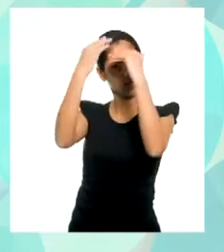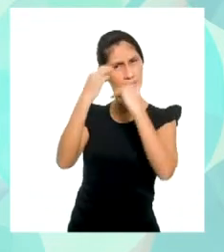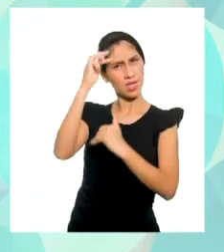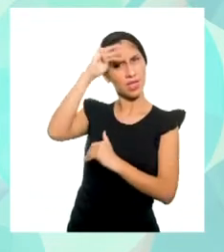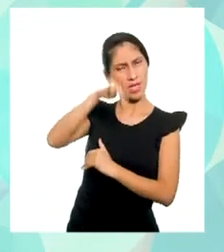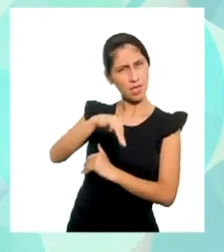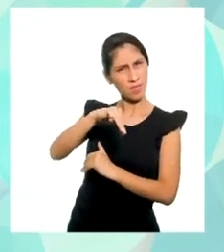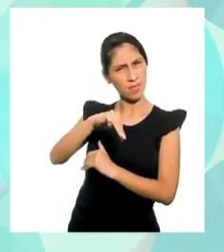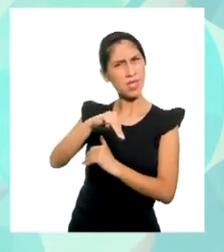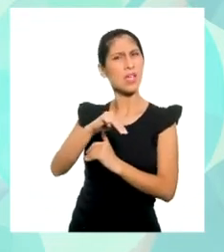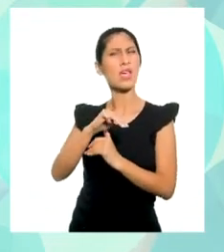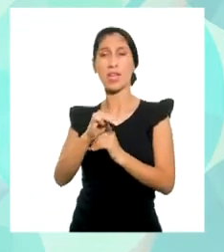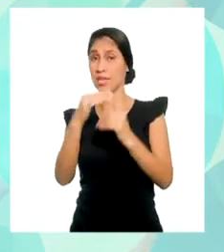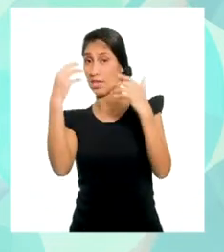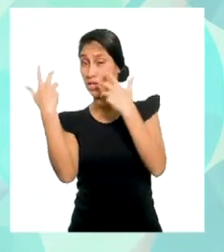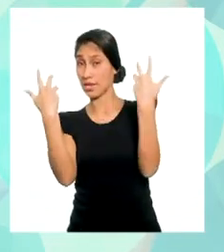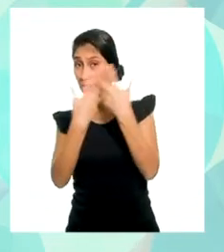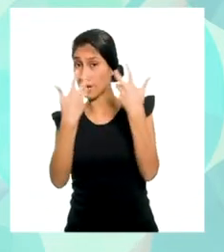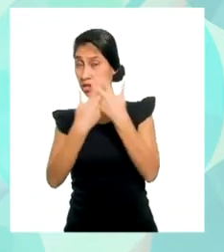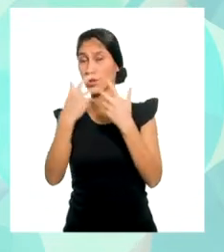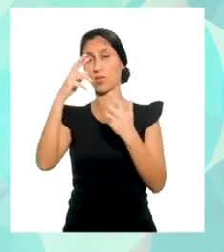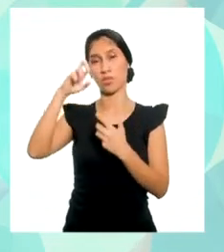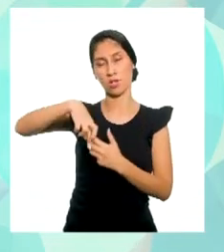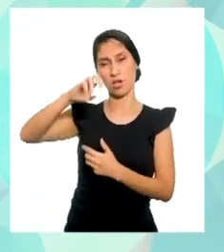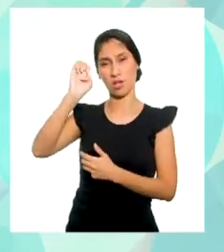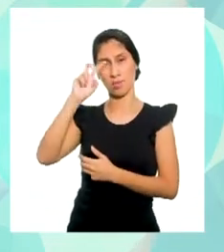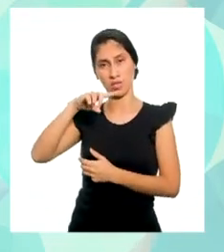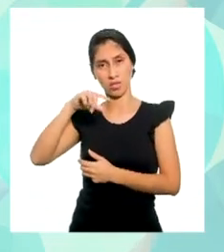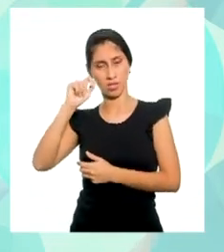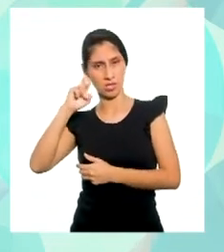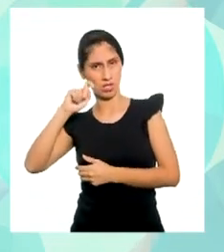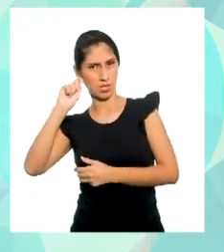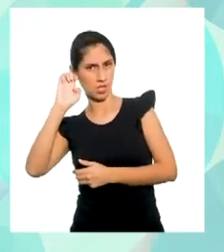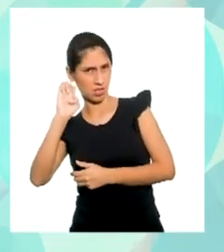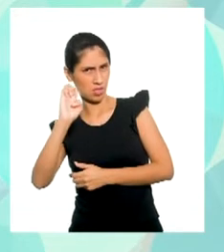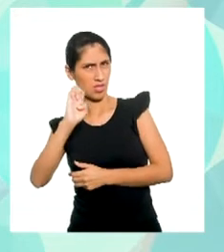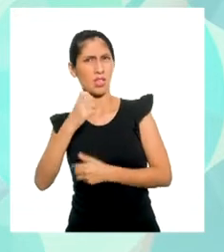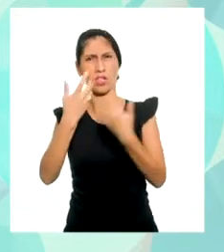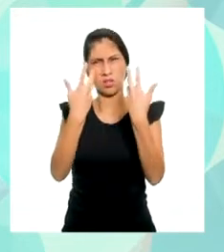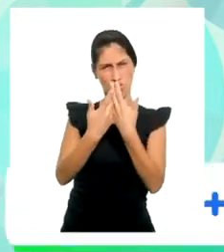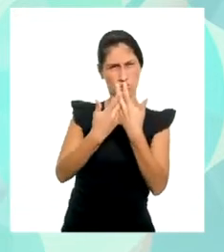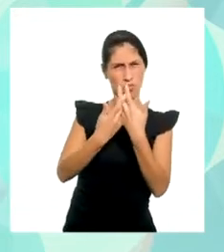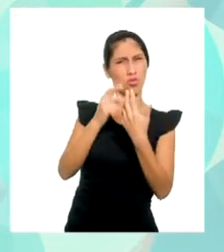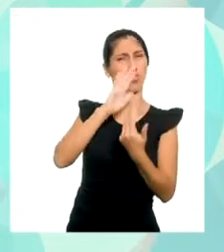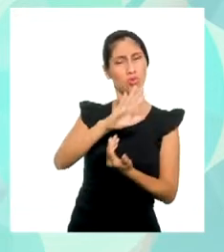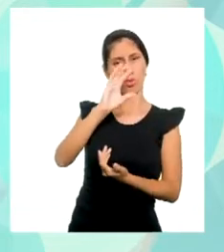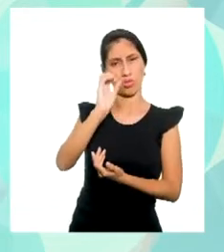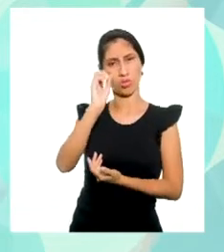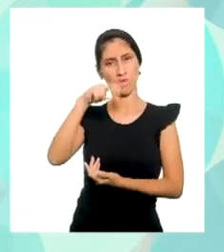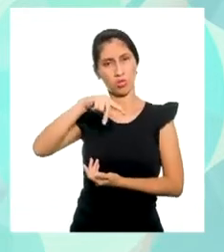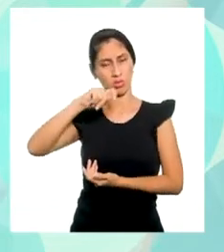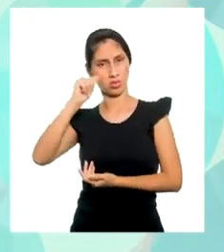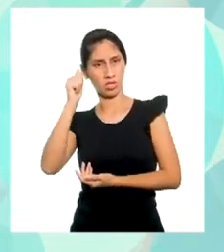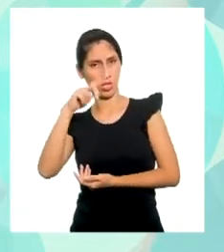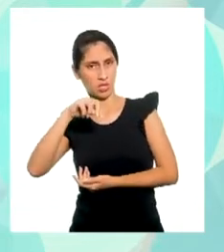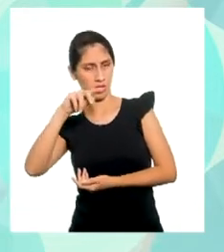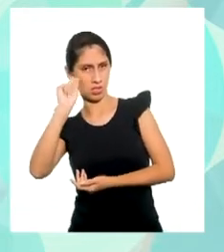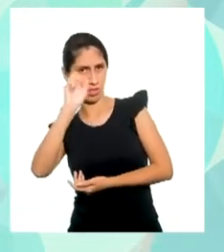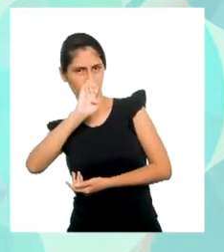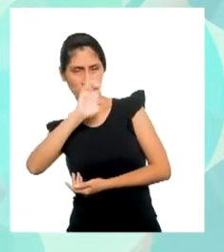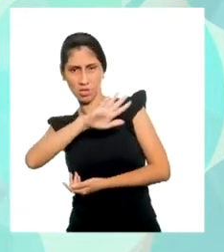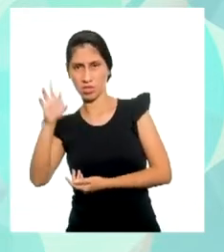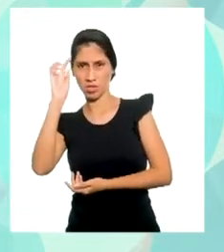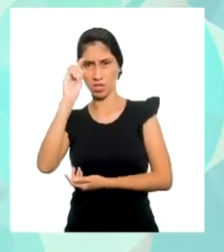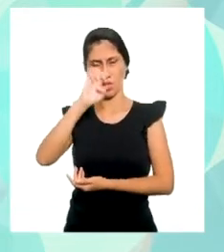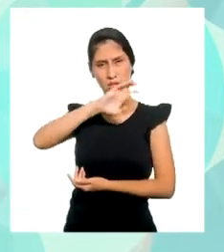es la pendiente de la función. Es decir, la constante de proporcionalidad. Y B es la